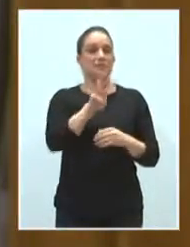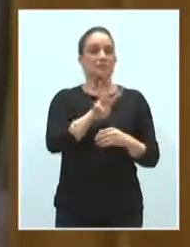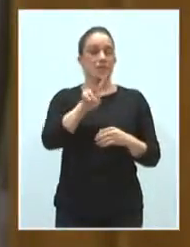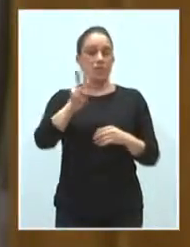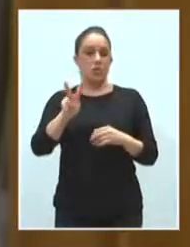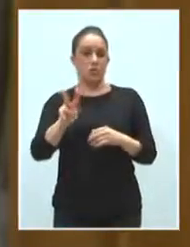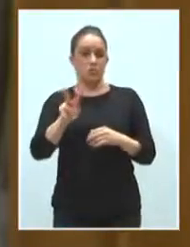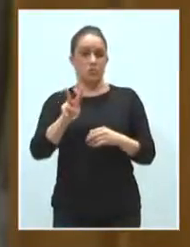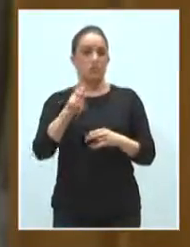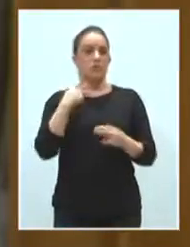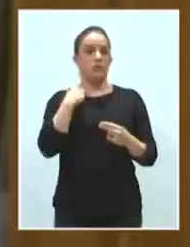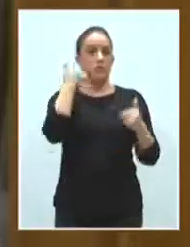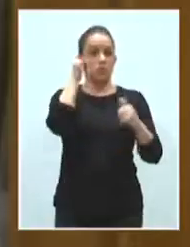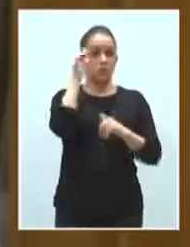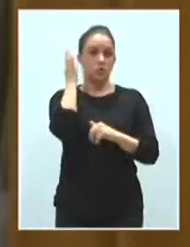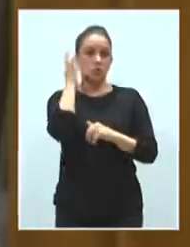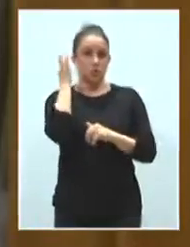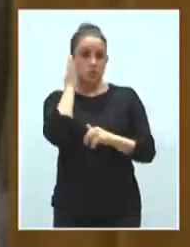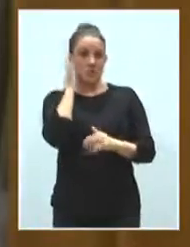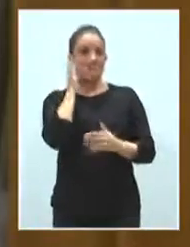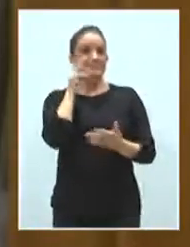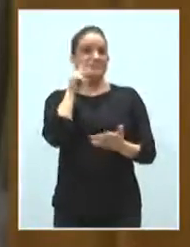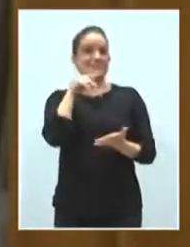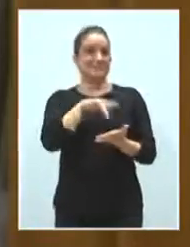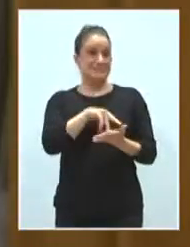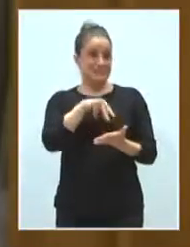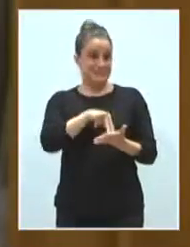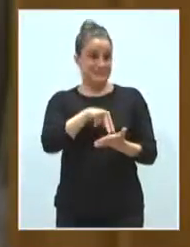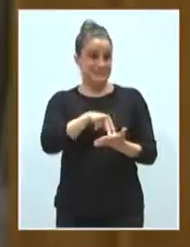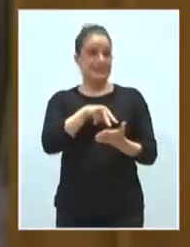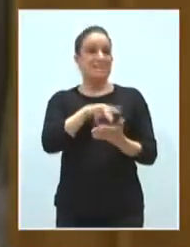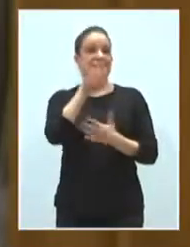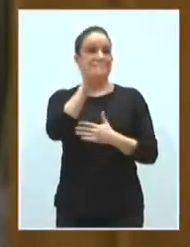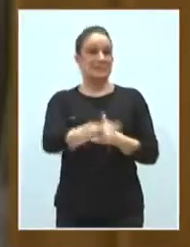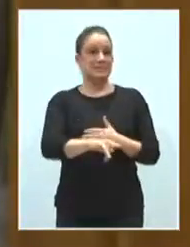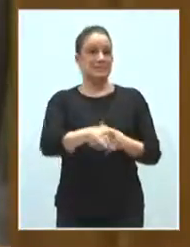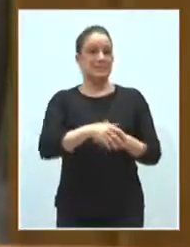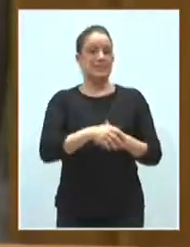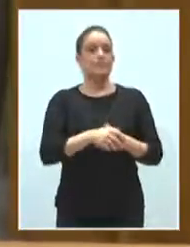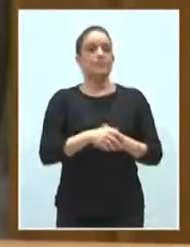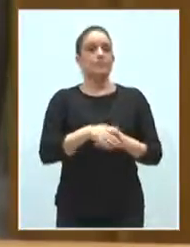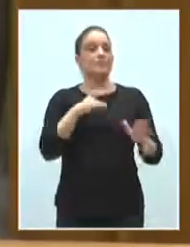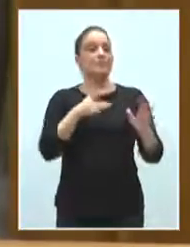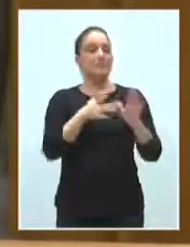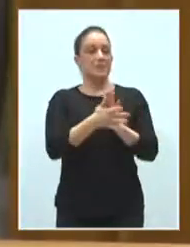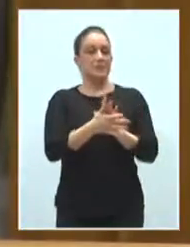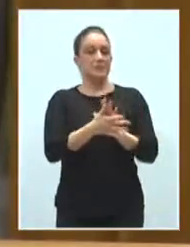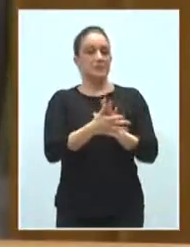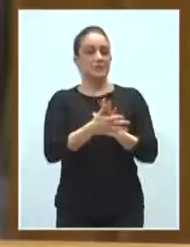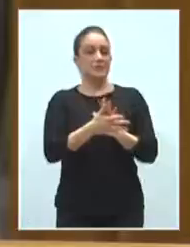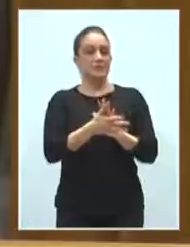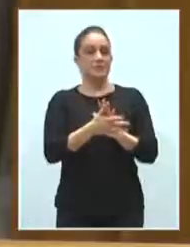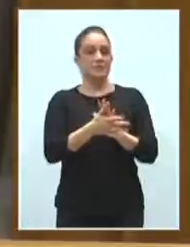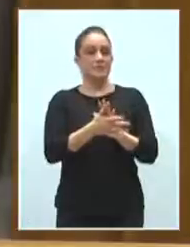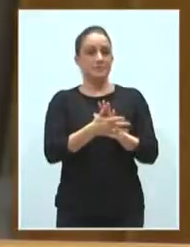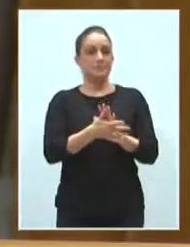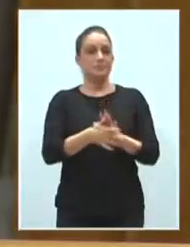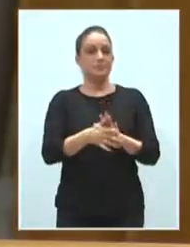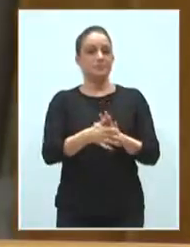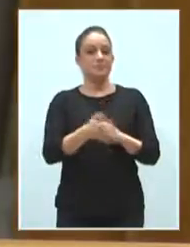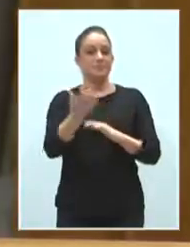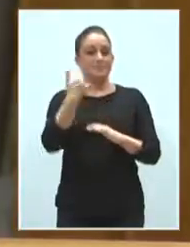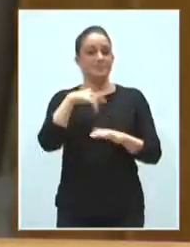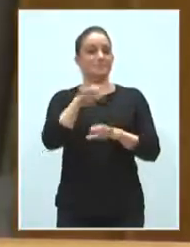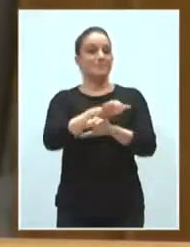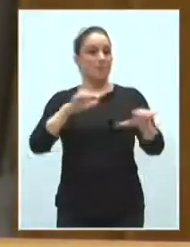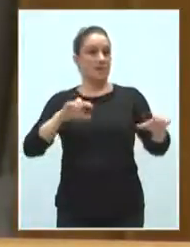diputados y diputadas presentes, 32 votos a favor. En consecuencia, habiéndose obtenido la